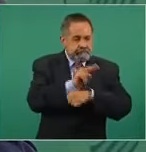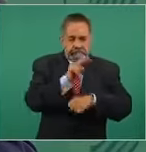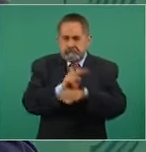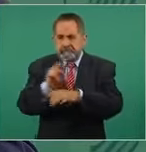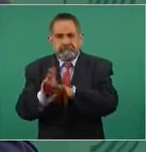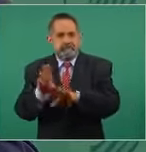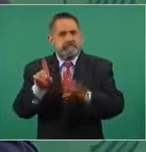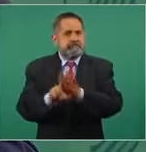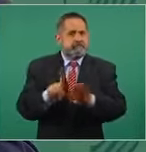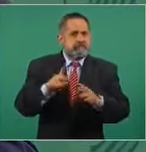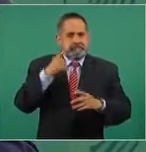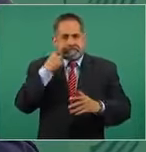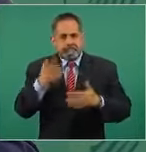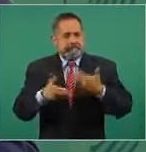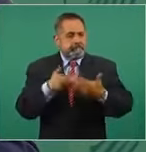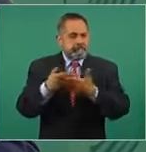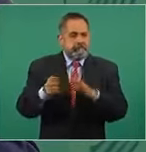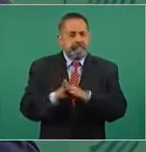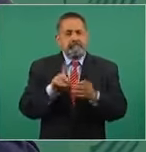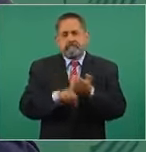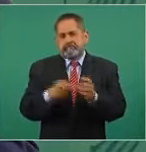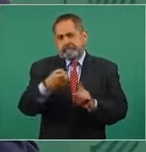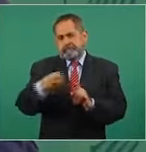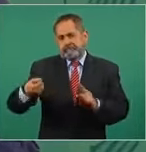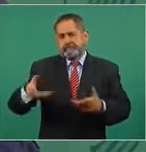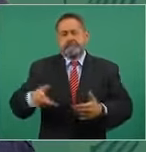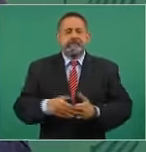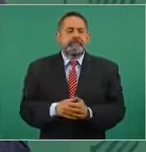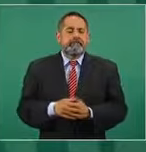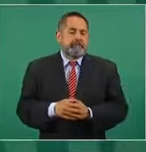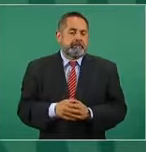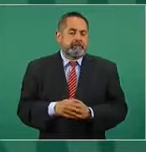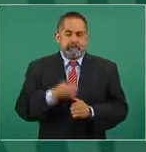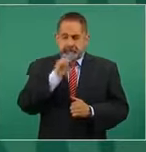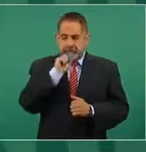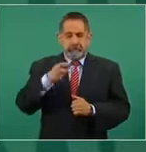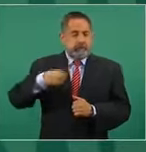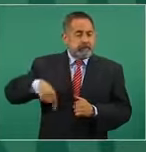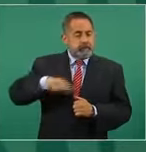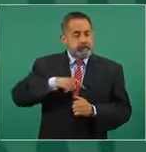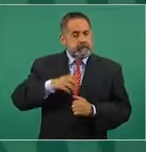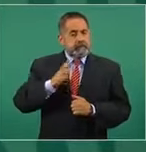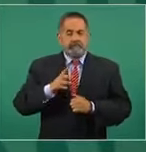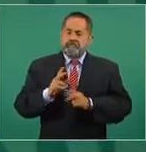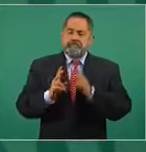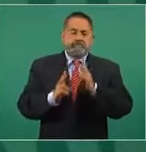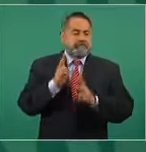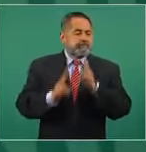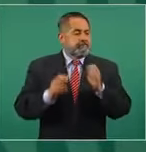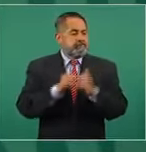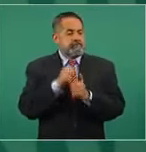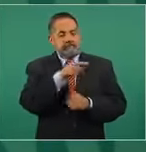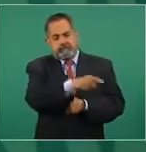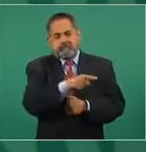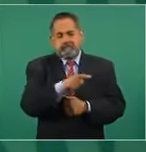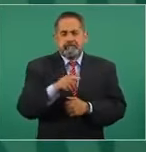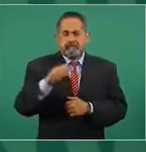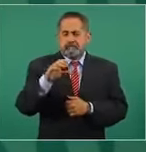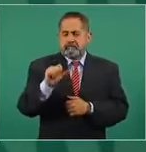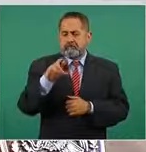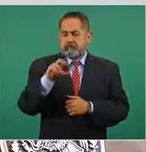la obra. Y platicamos con Carlos Slim,